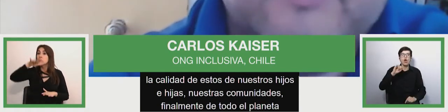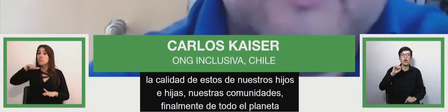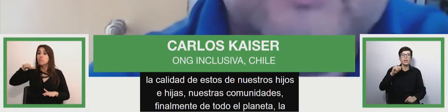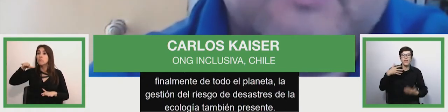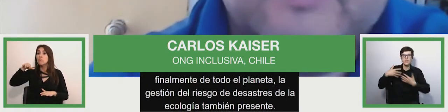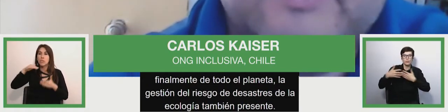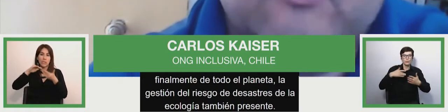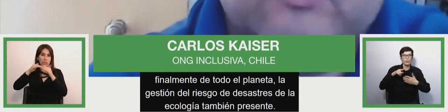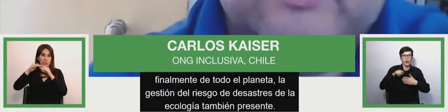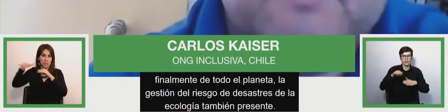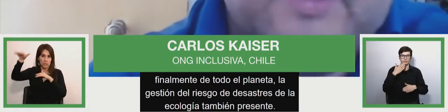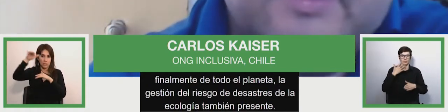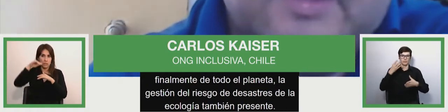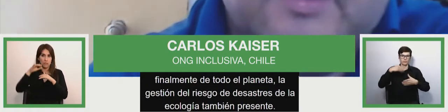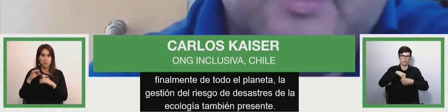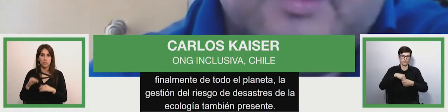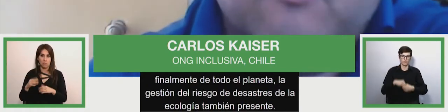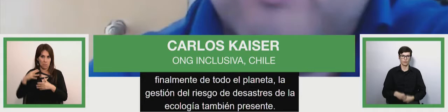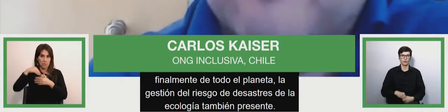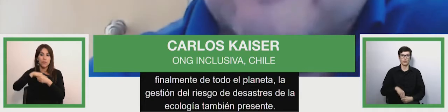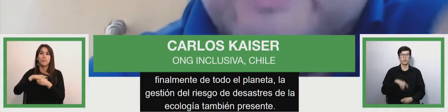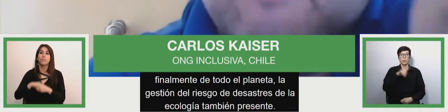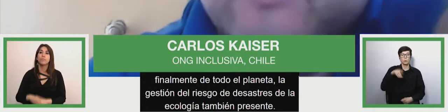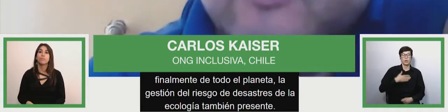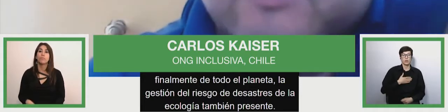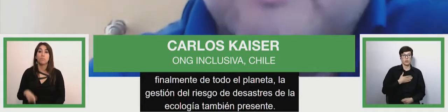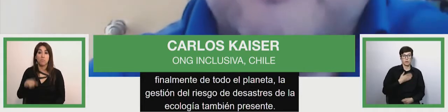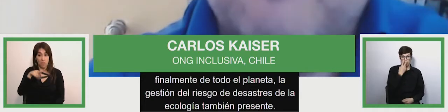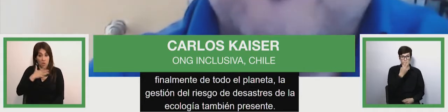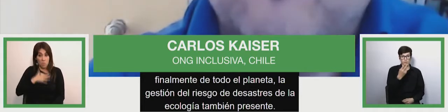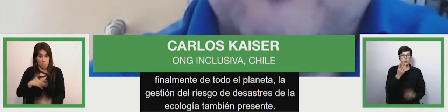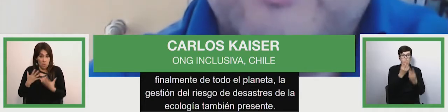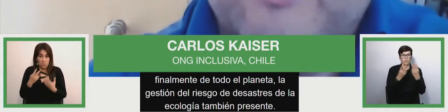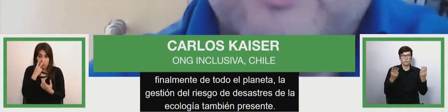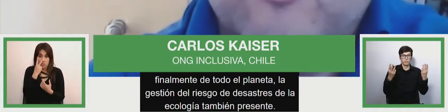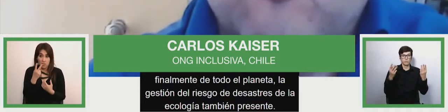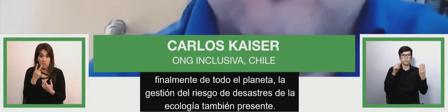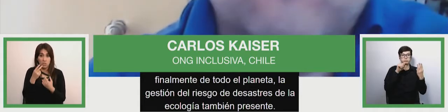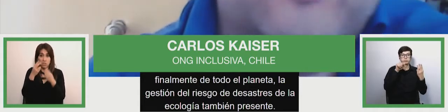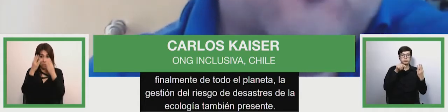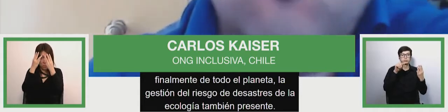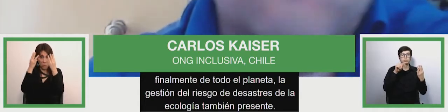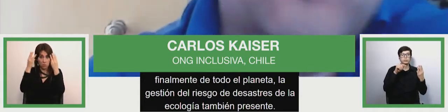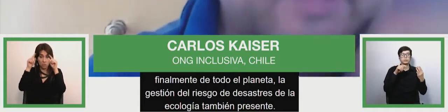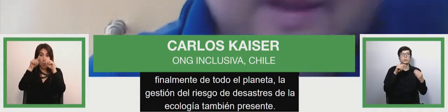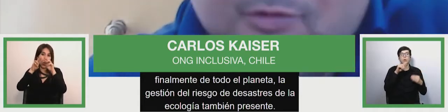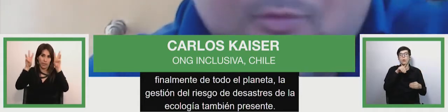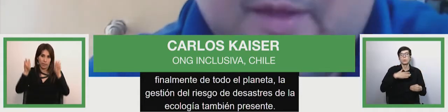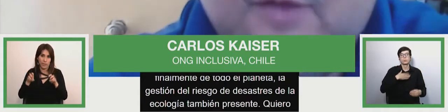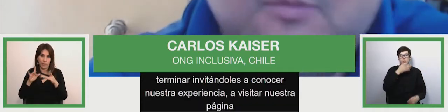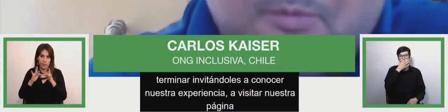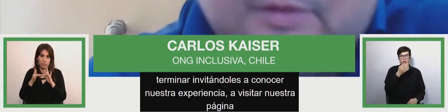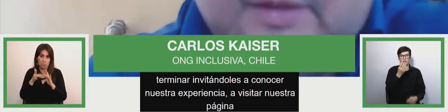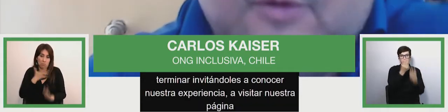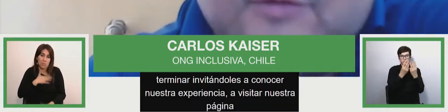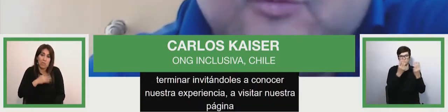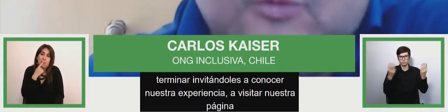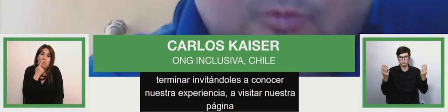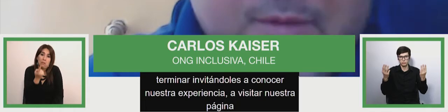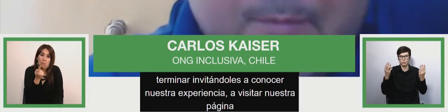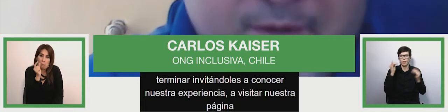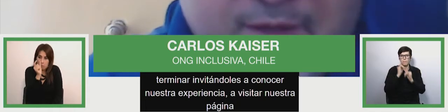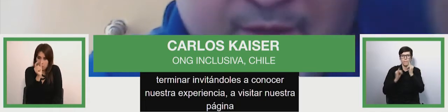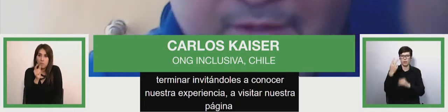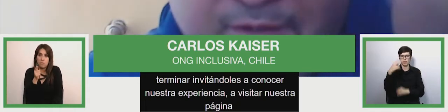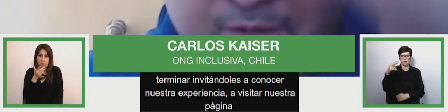experiencia visita nuestra página voy a pasar el aviso si triple W o W o como le digan en su país no importa pero el asunto